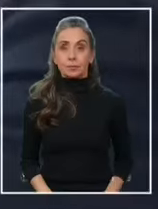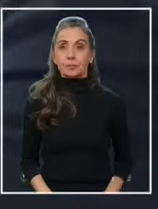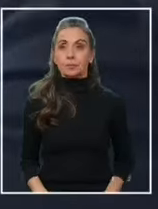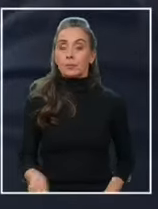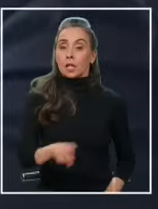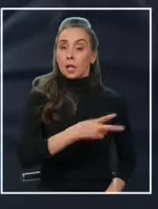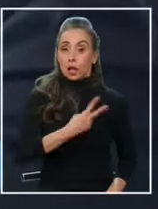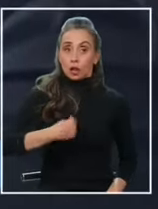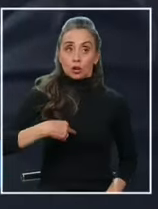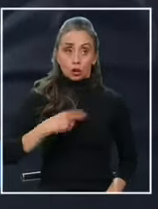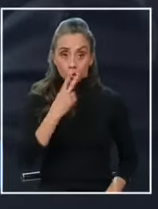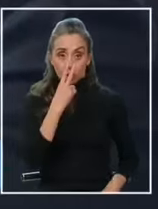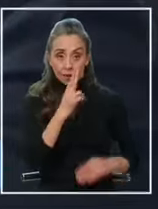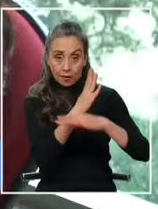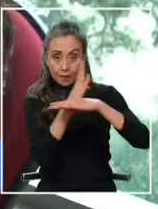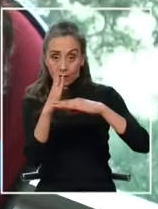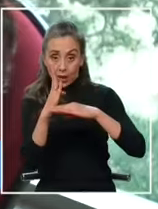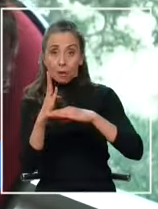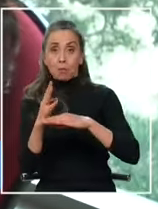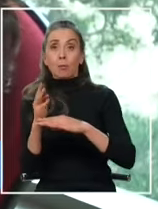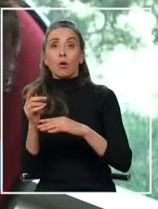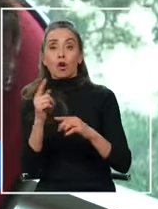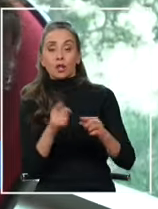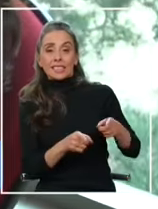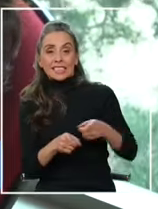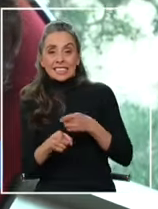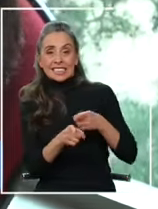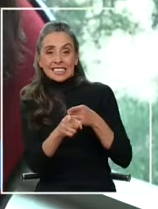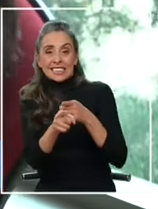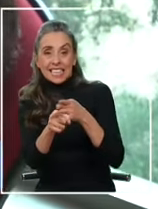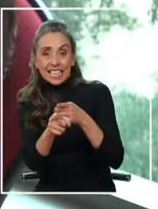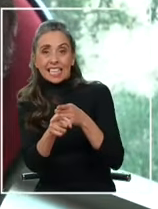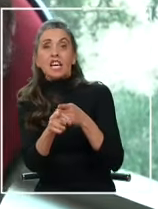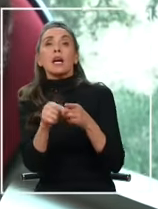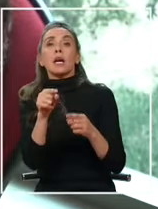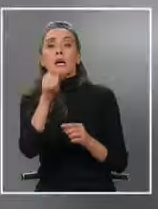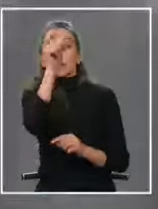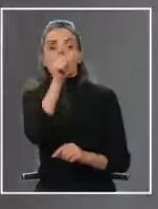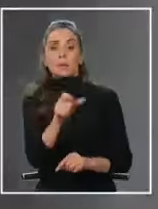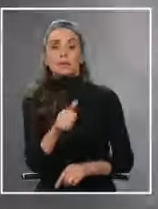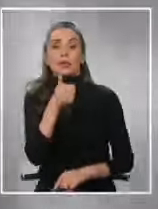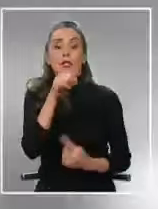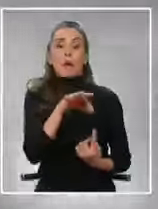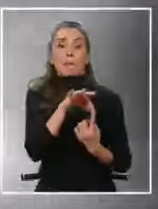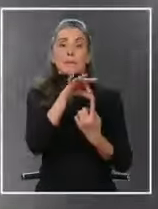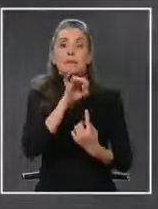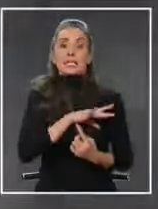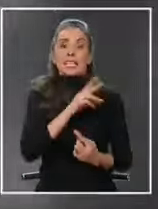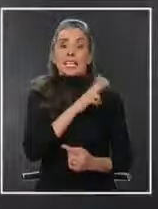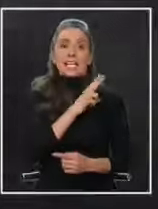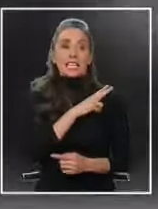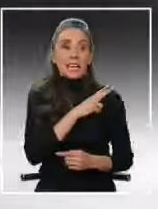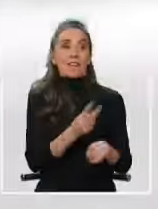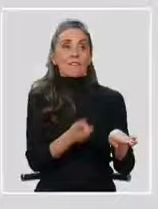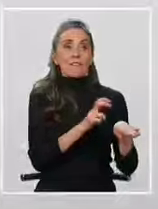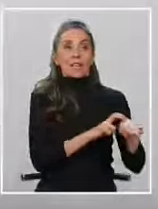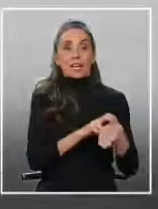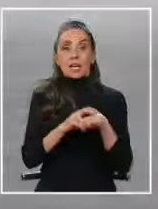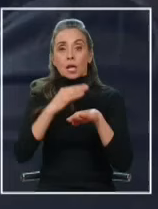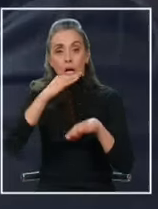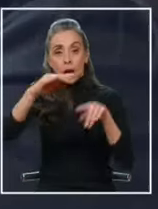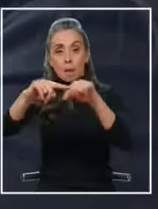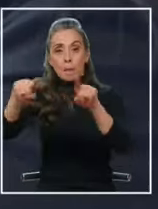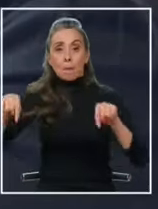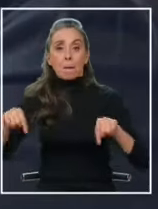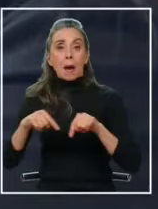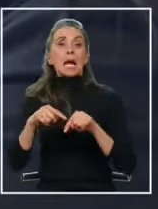nosotros vemos acá unas vigilancias que se realizaron al blanco principal cierto que está en Chile en este momento él se dirige a la parcela de